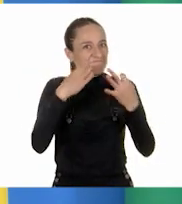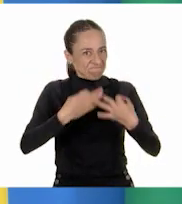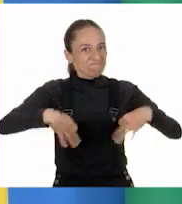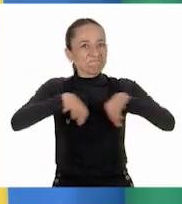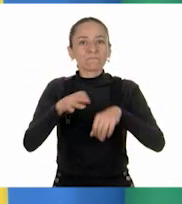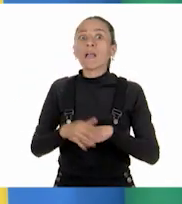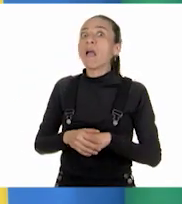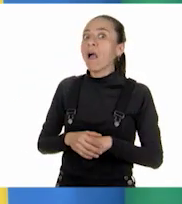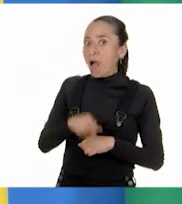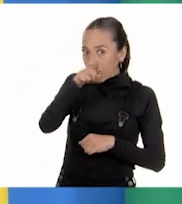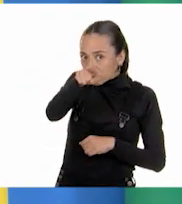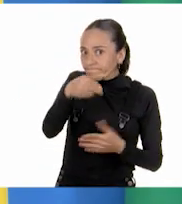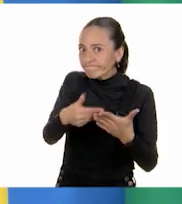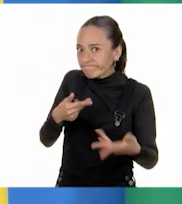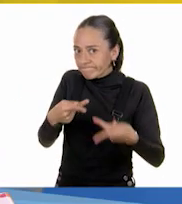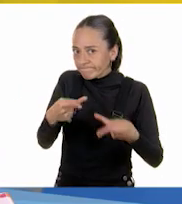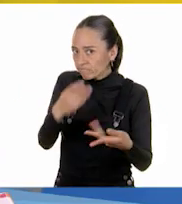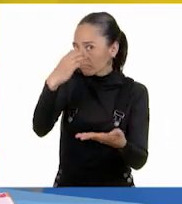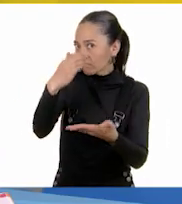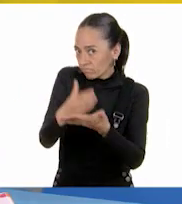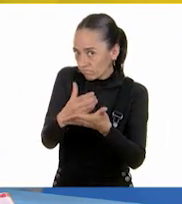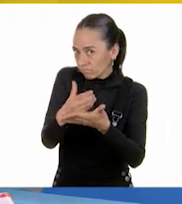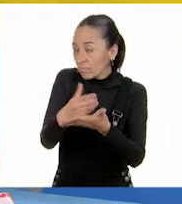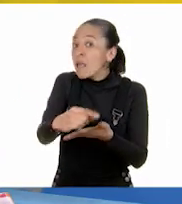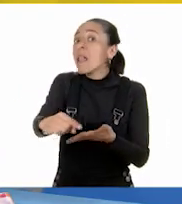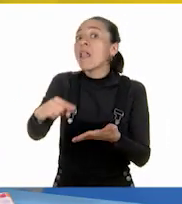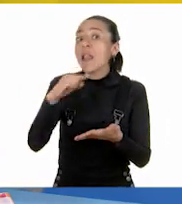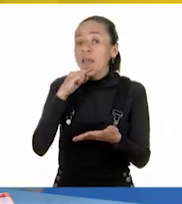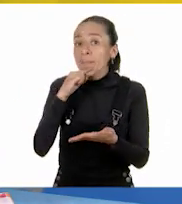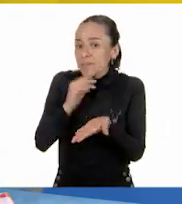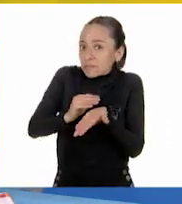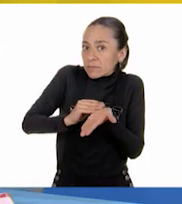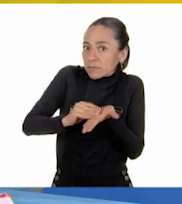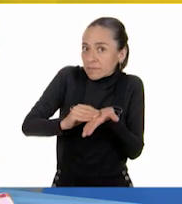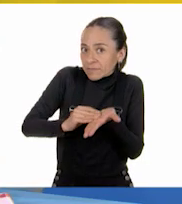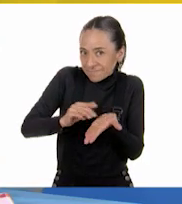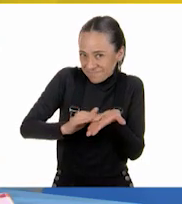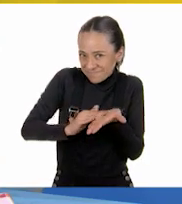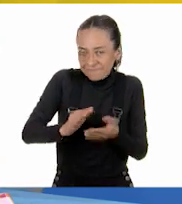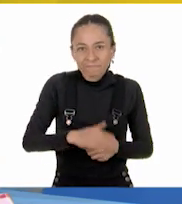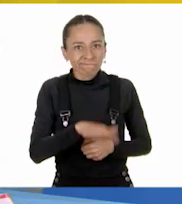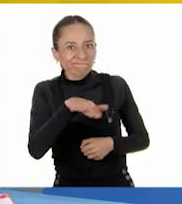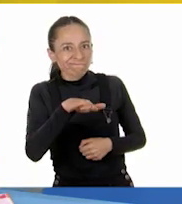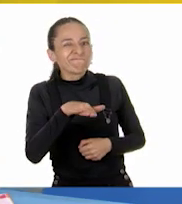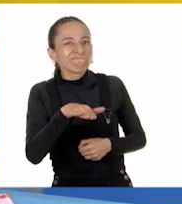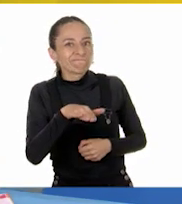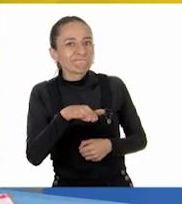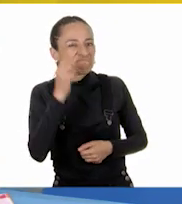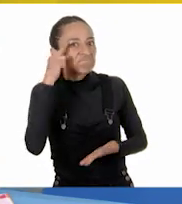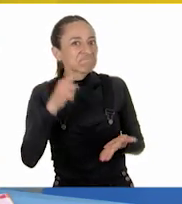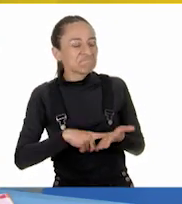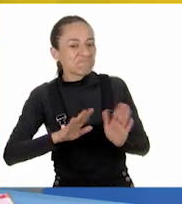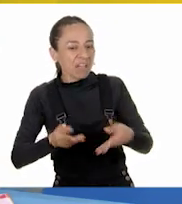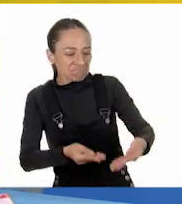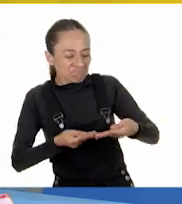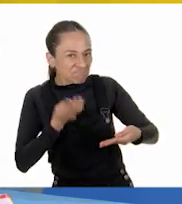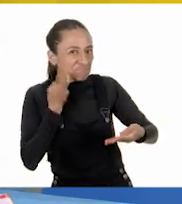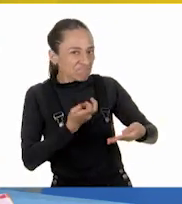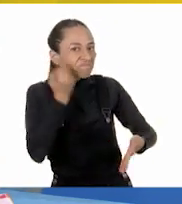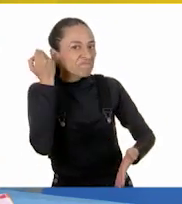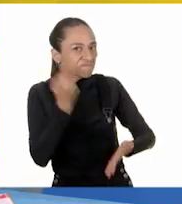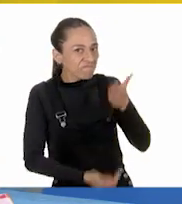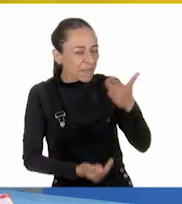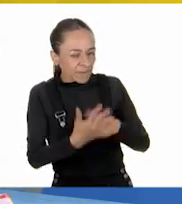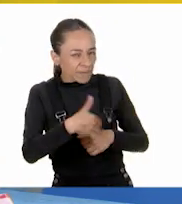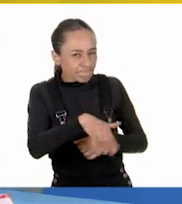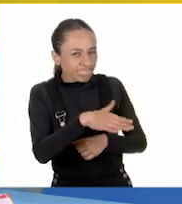un cuaderno. Lápiz y goma. Pues nos llegó un caso para resolver, como ven, donde debemos encontrar la posición